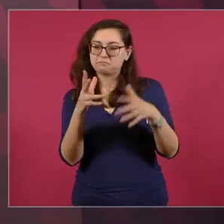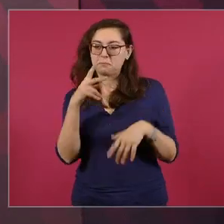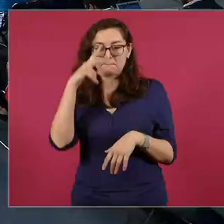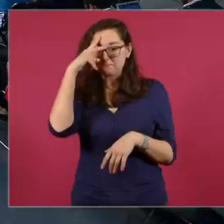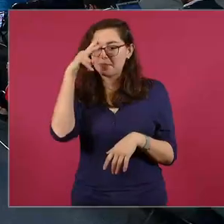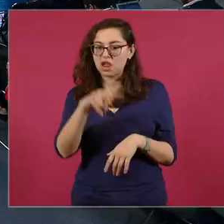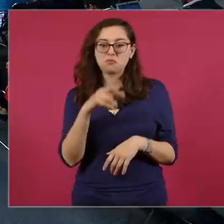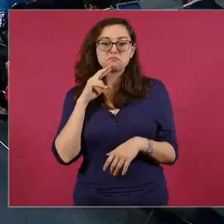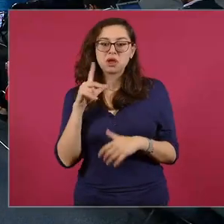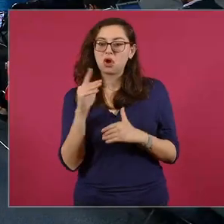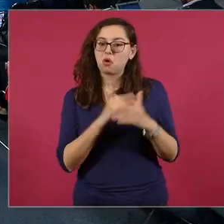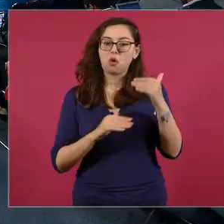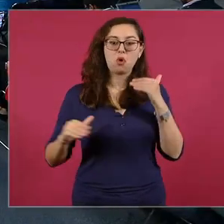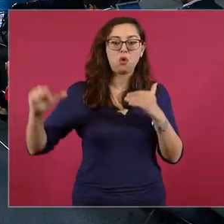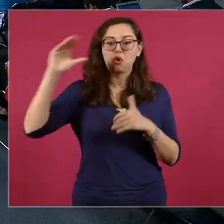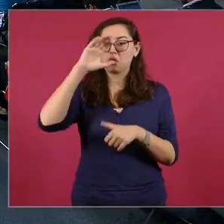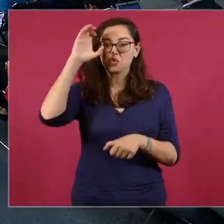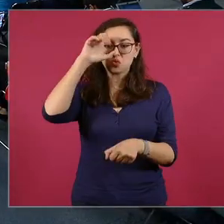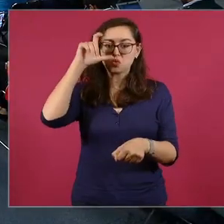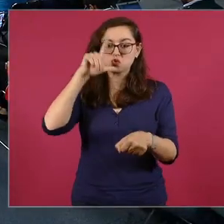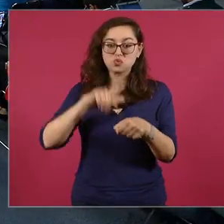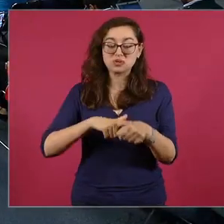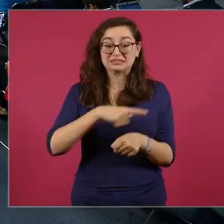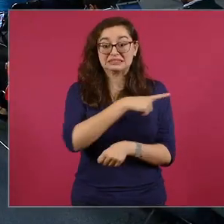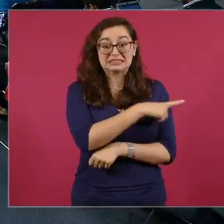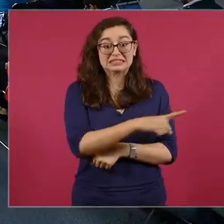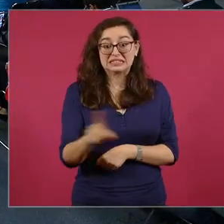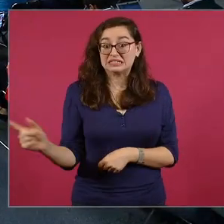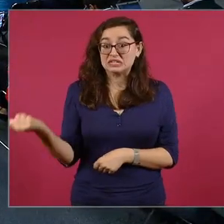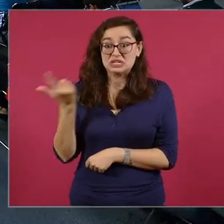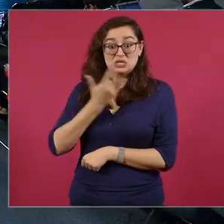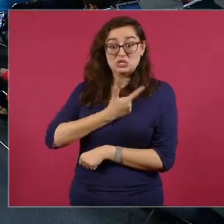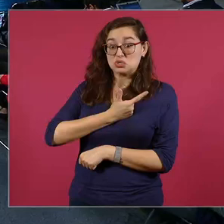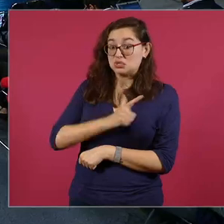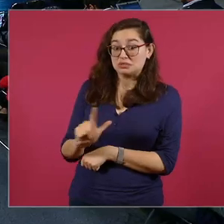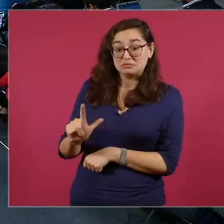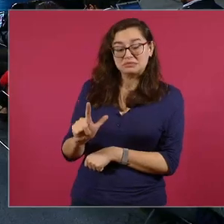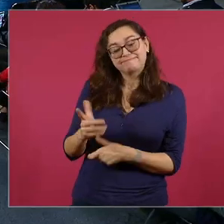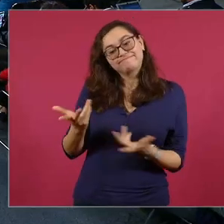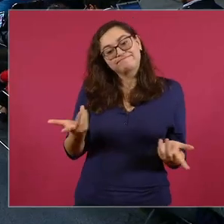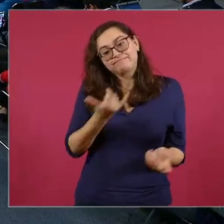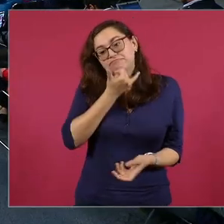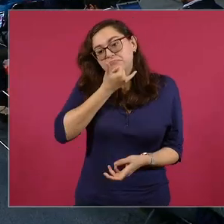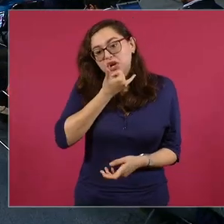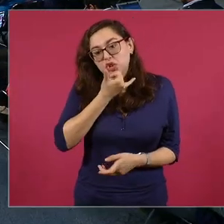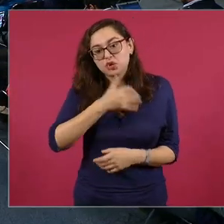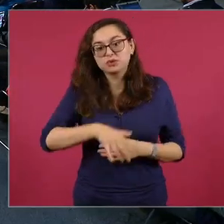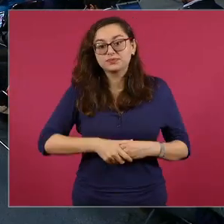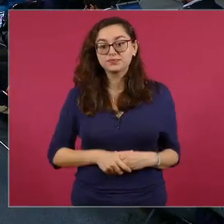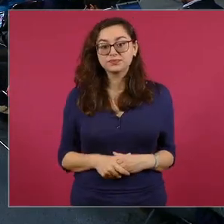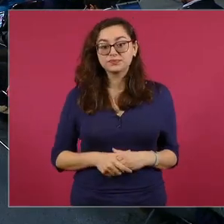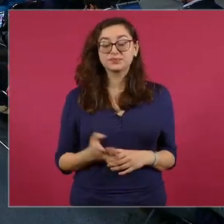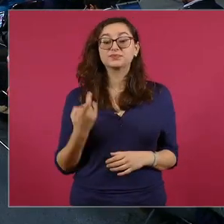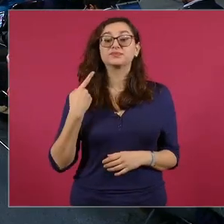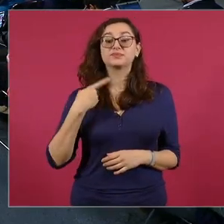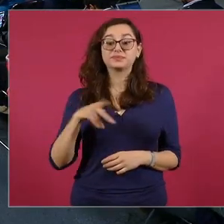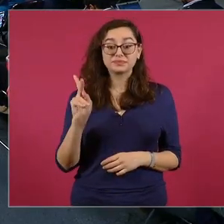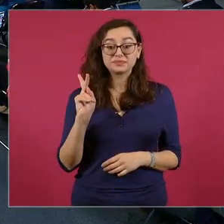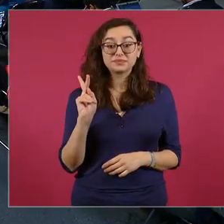no les gusta y ofrezco disculpas pero es nada más